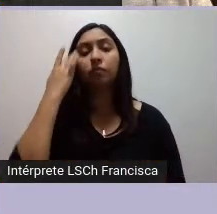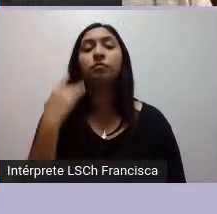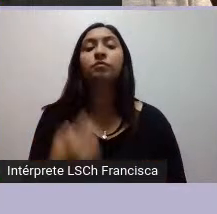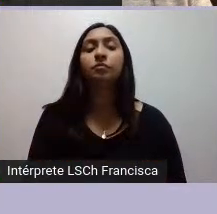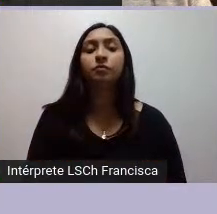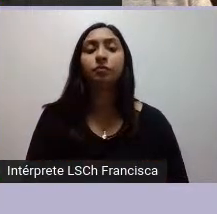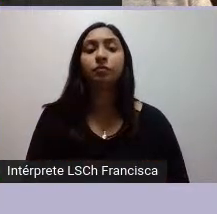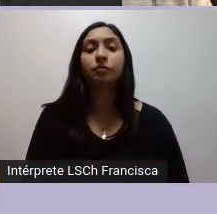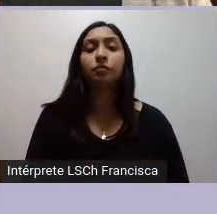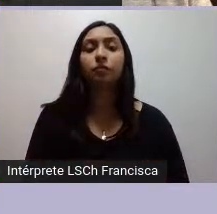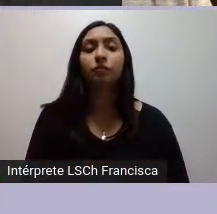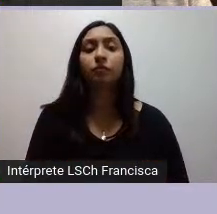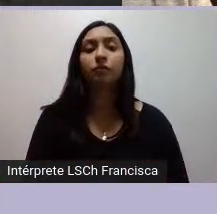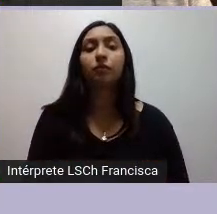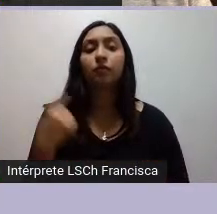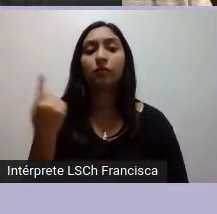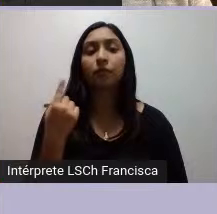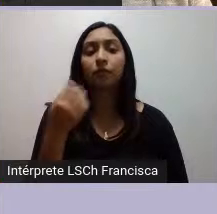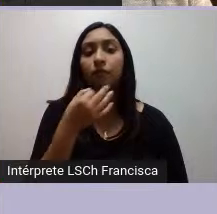Solo señalar que